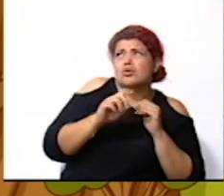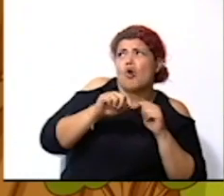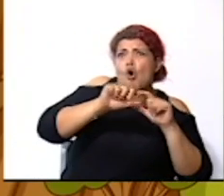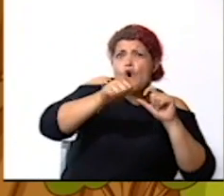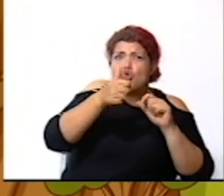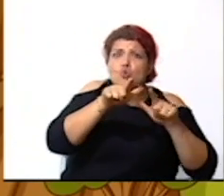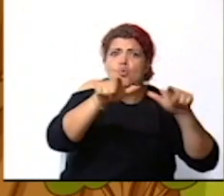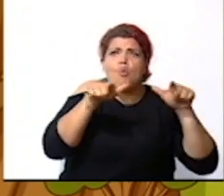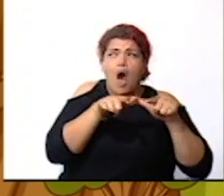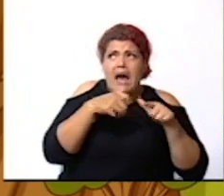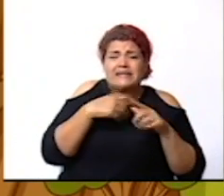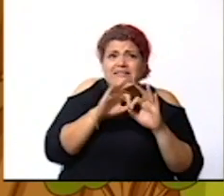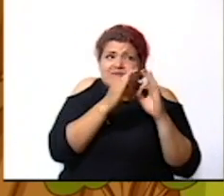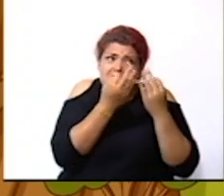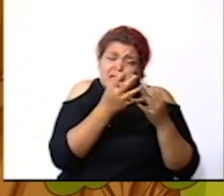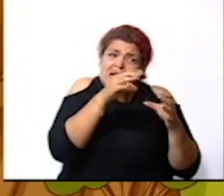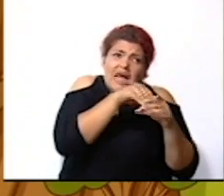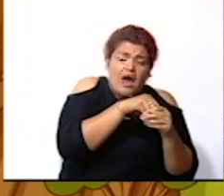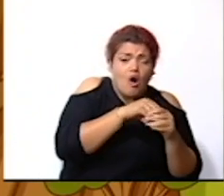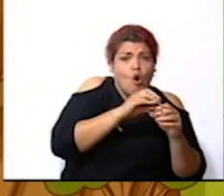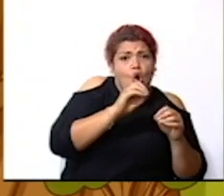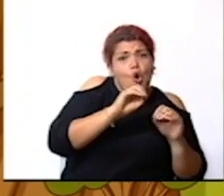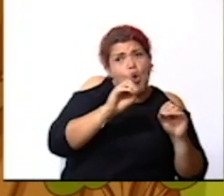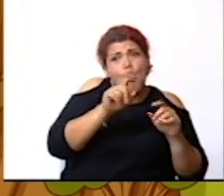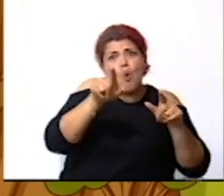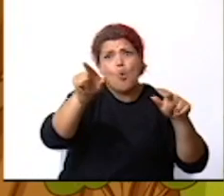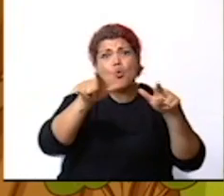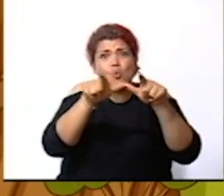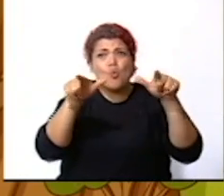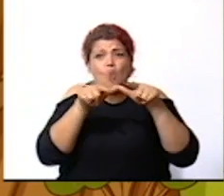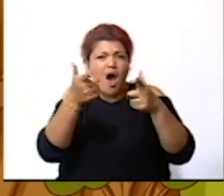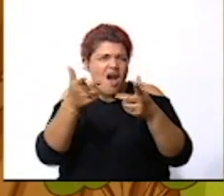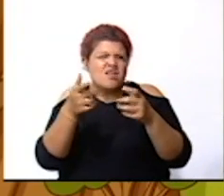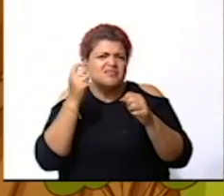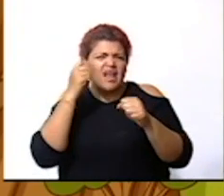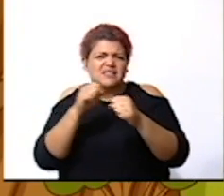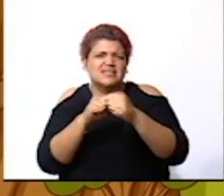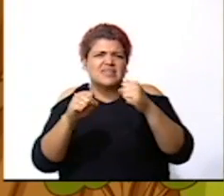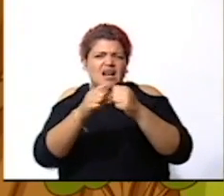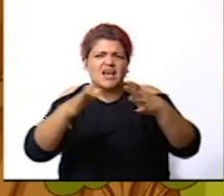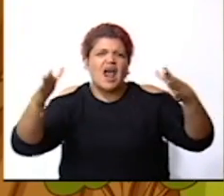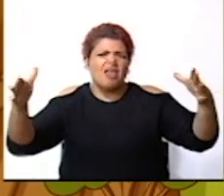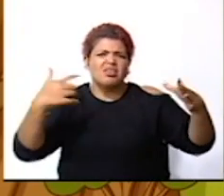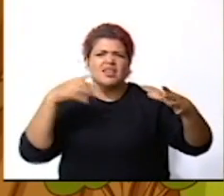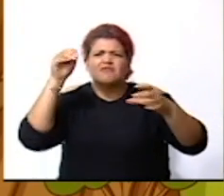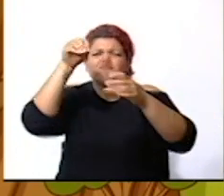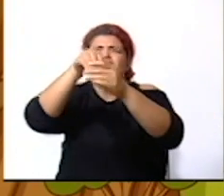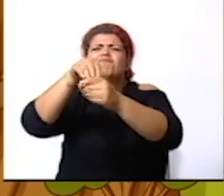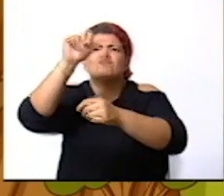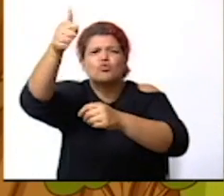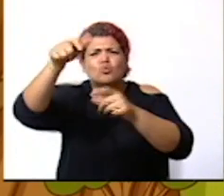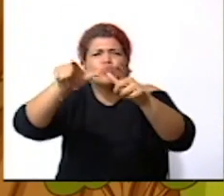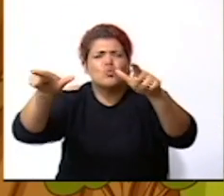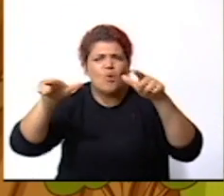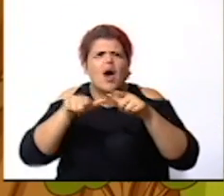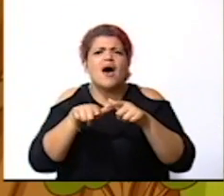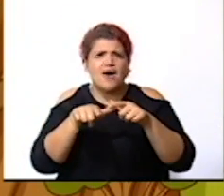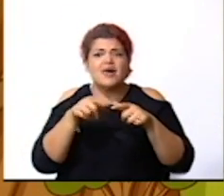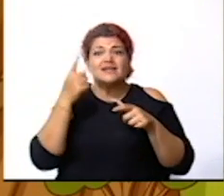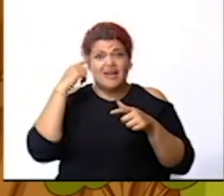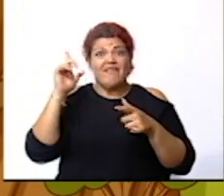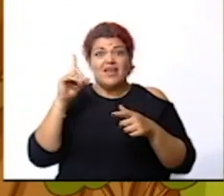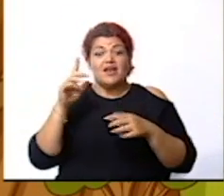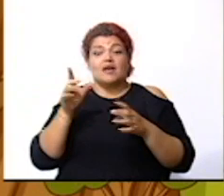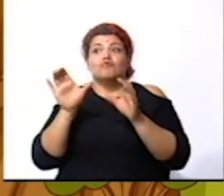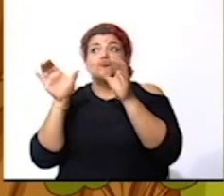algún familiar o en el caso de un salón comunal o algún lugar donde la comisión